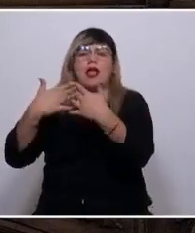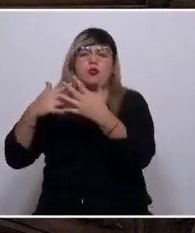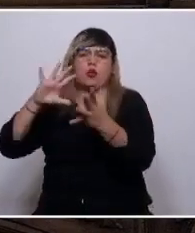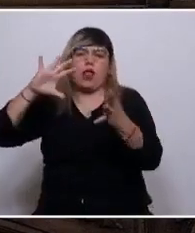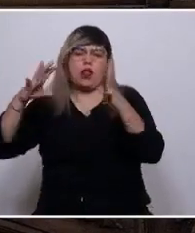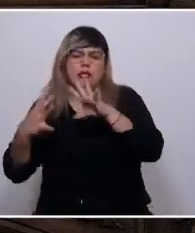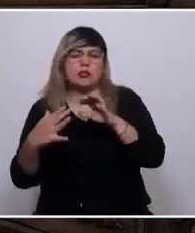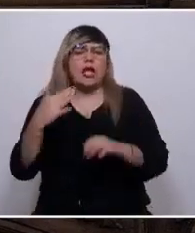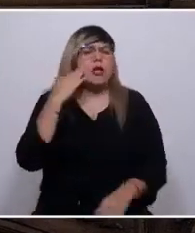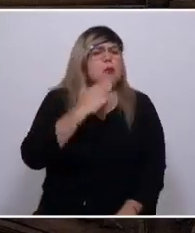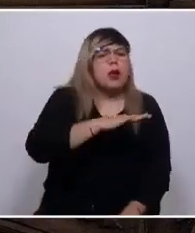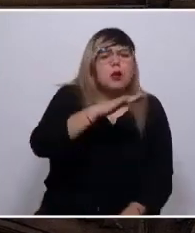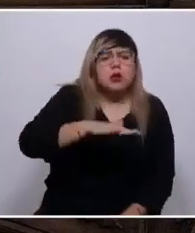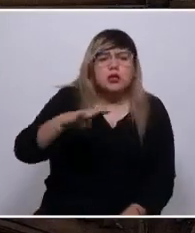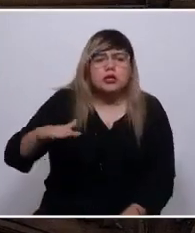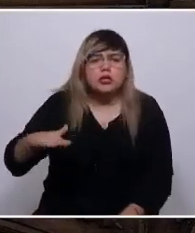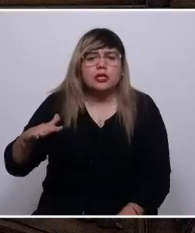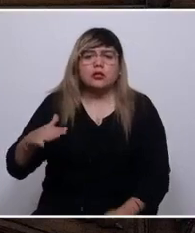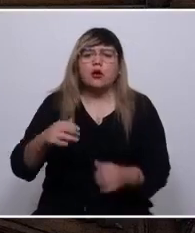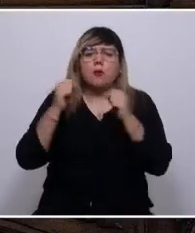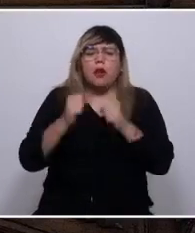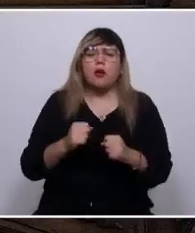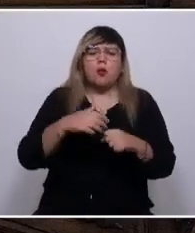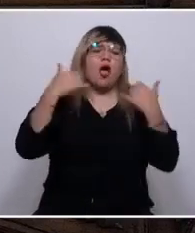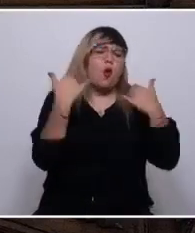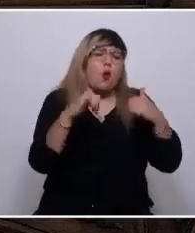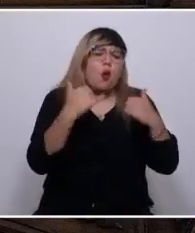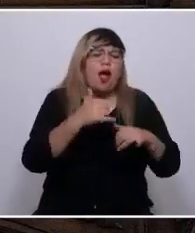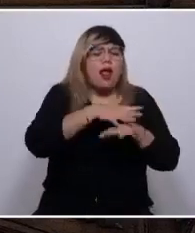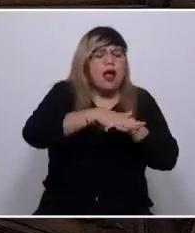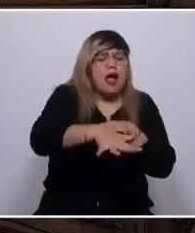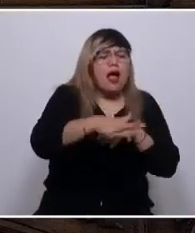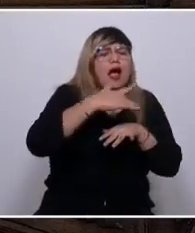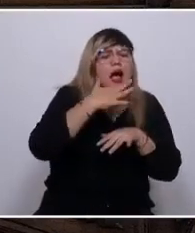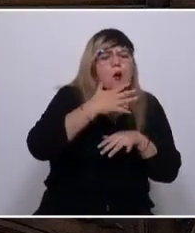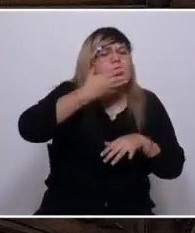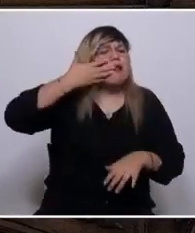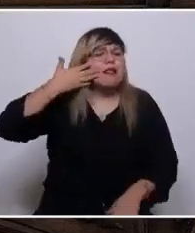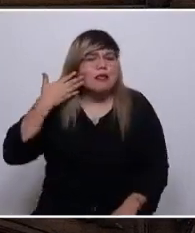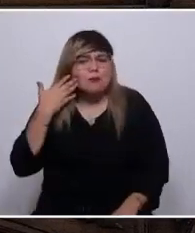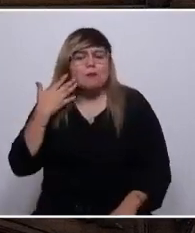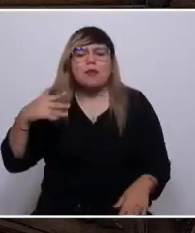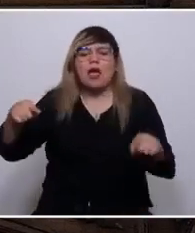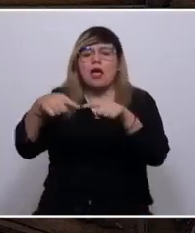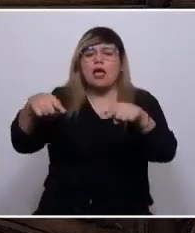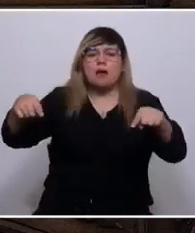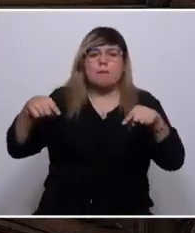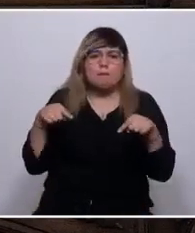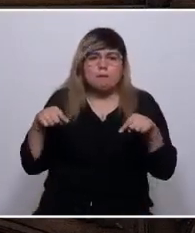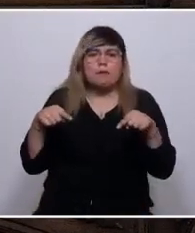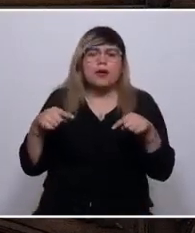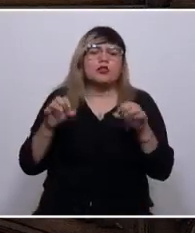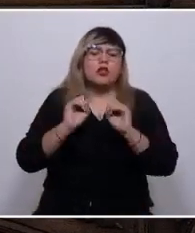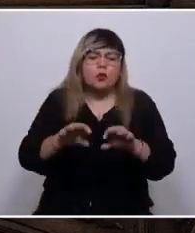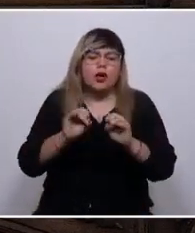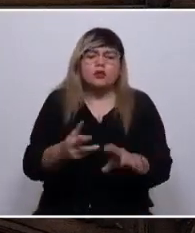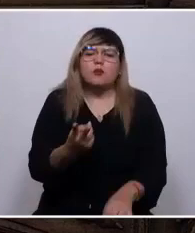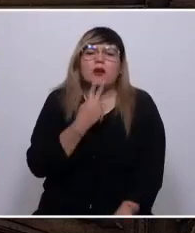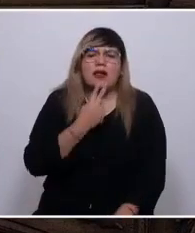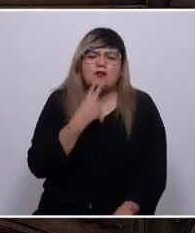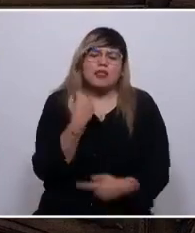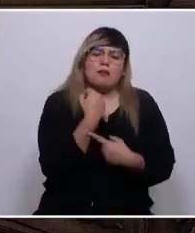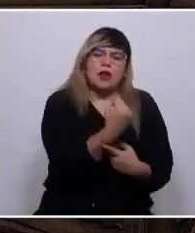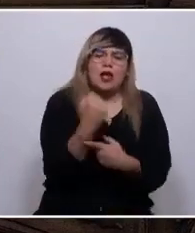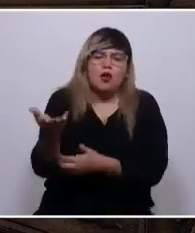y niños al charpoter por ríos limpios y por hermosos bosques. Espacio para la educación de verdad, educación para la vida y la colaboración.